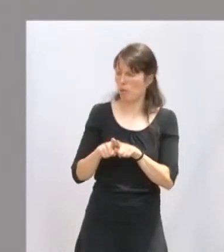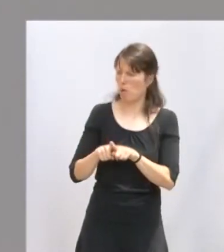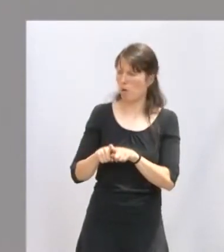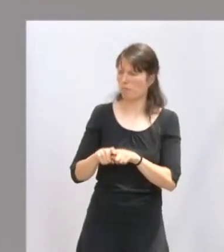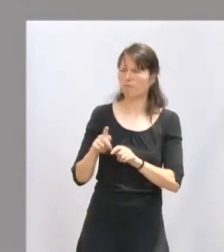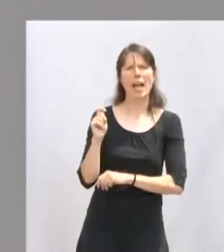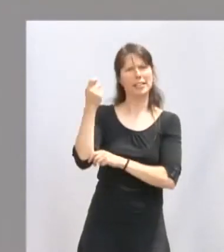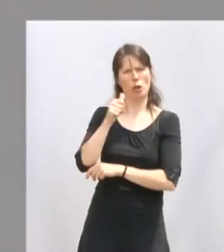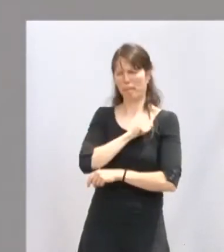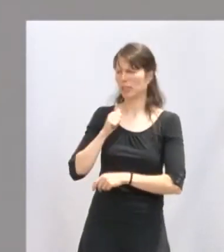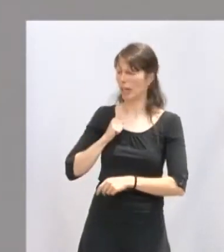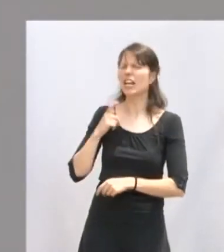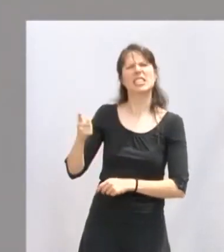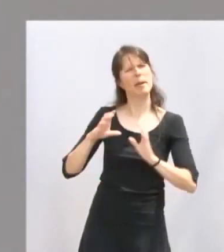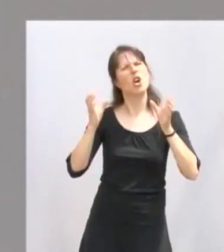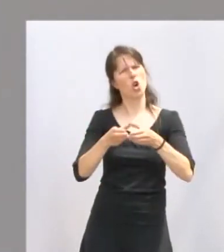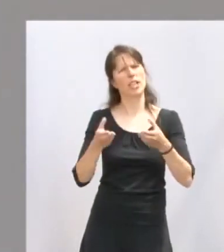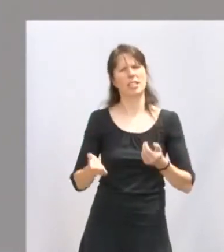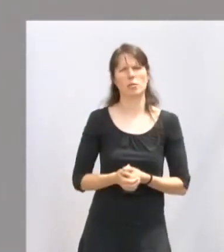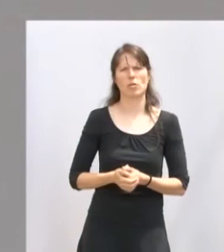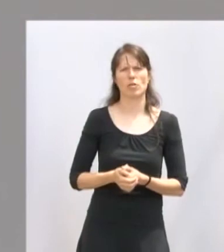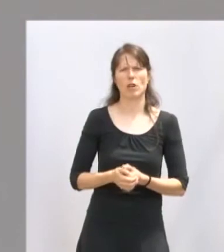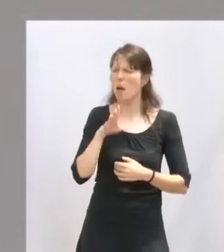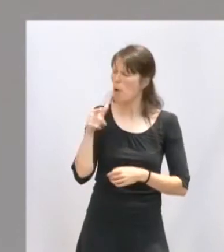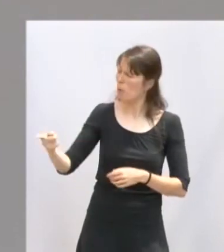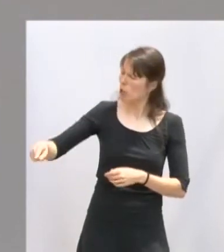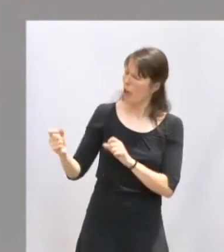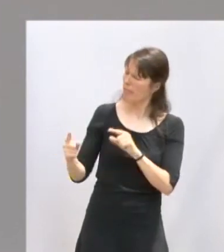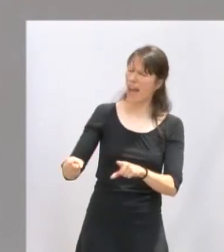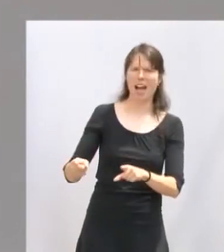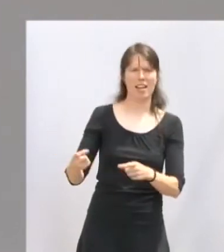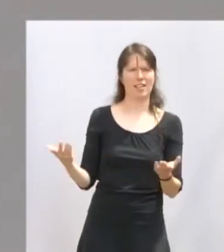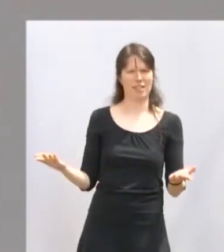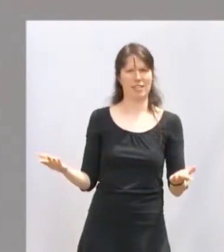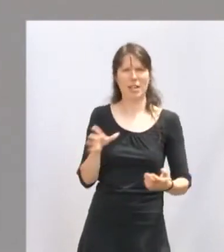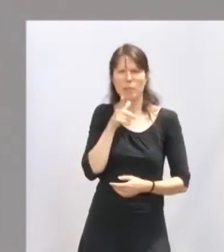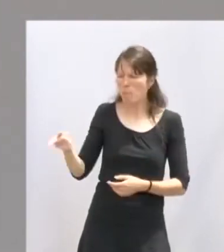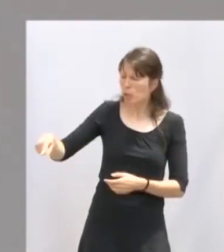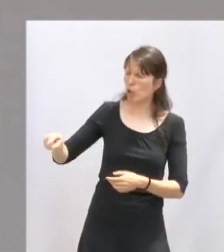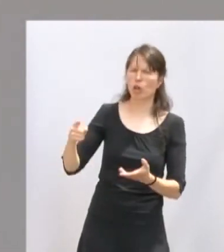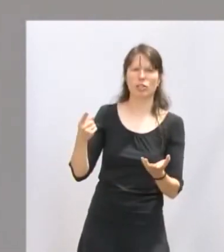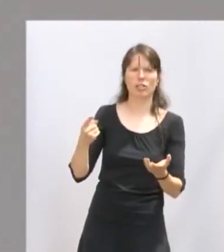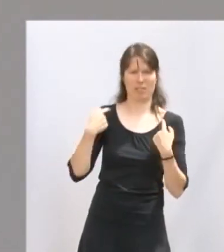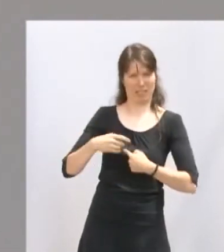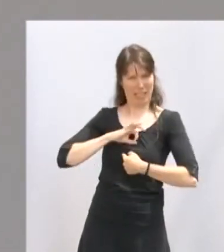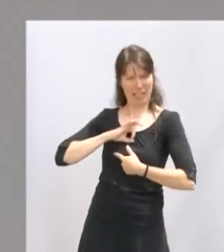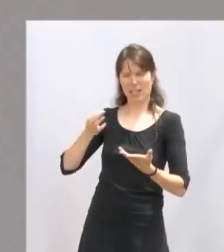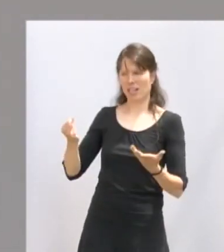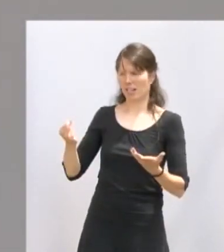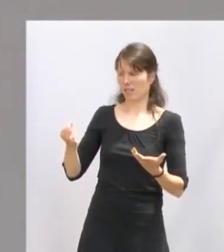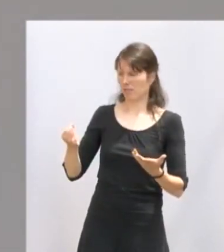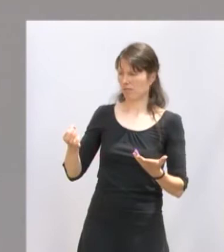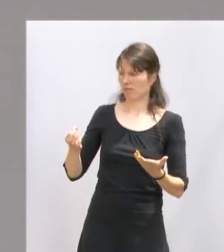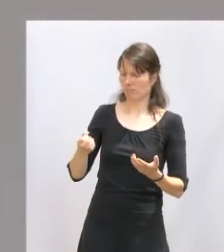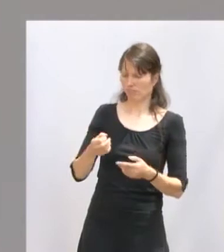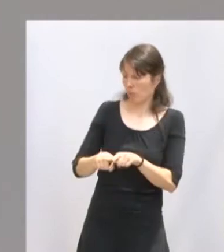y también colectivo. Por vuestra aportación. Por ser ejemplo para todos los que trabajamos en hacer